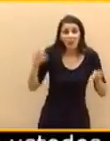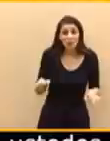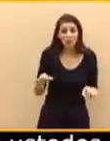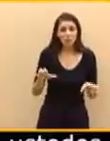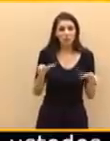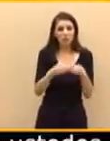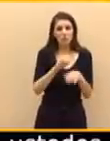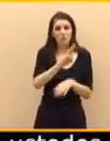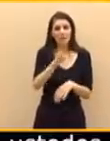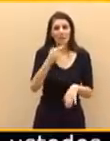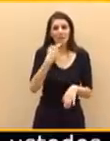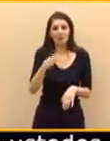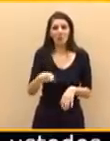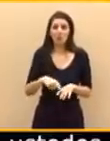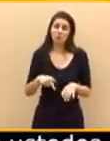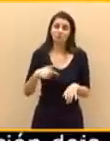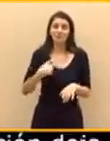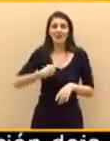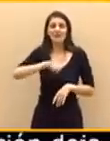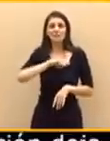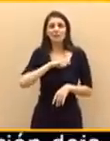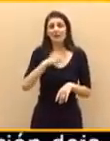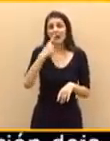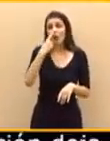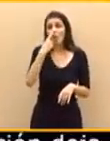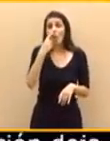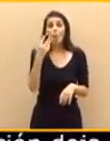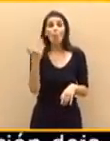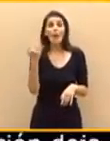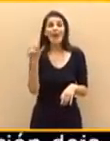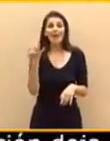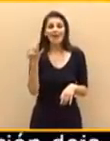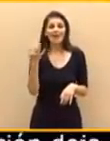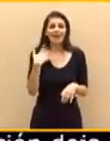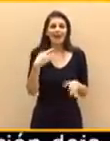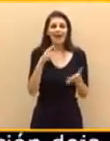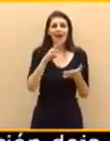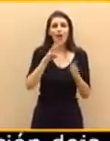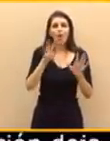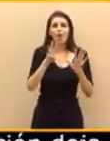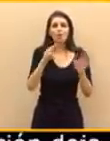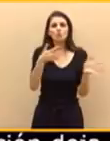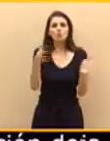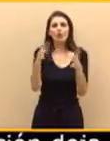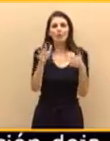¿qué significa que España huele a 8M? ¿A qué olemos las mujeres?